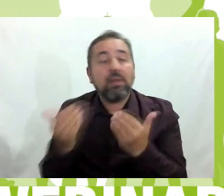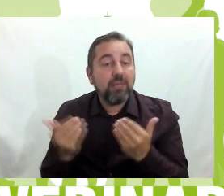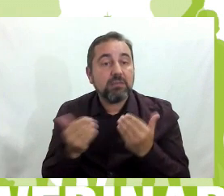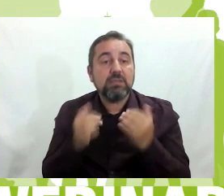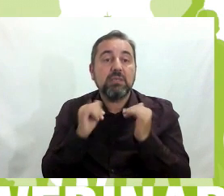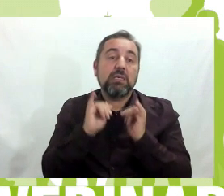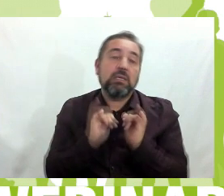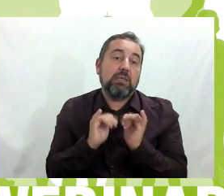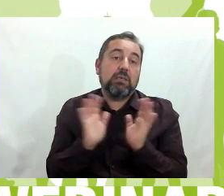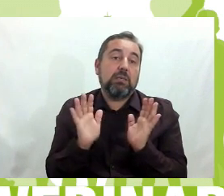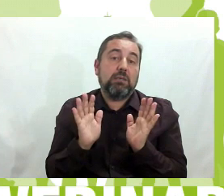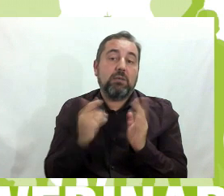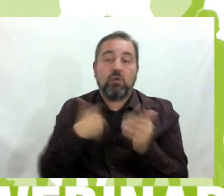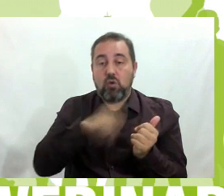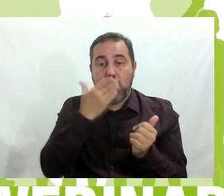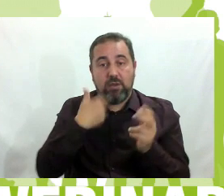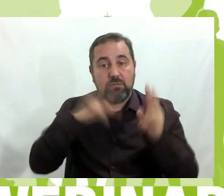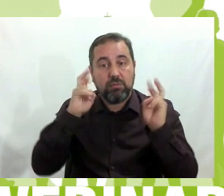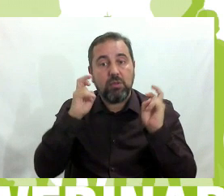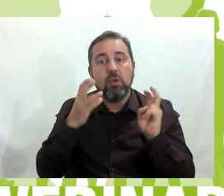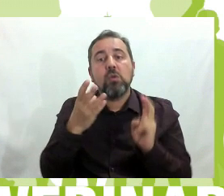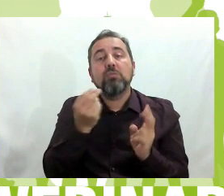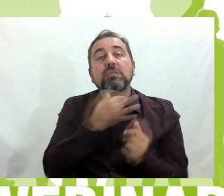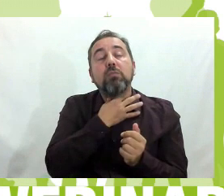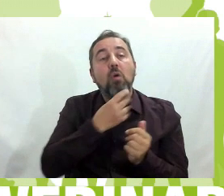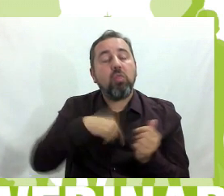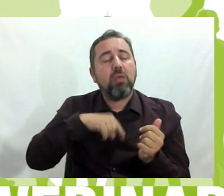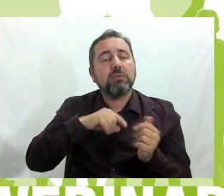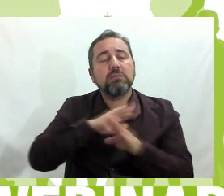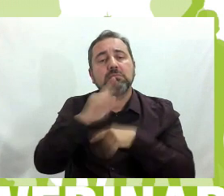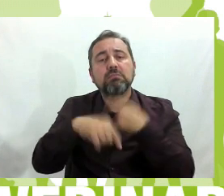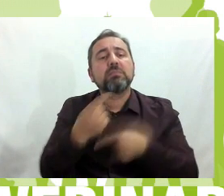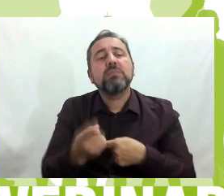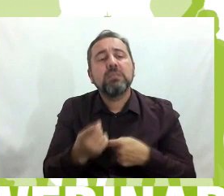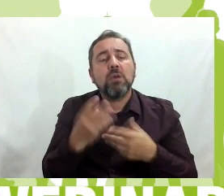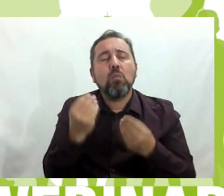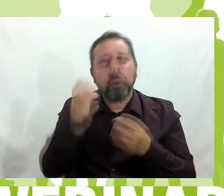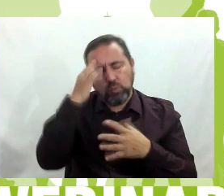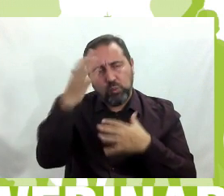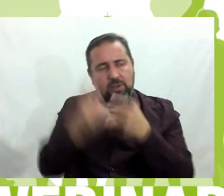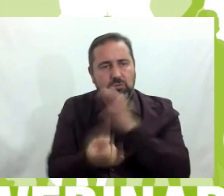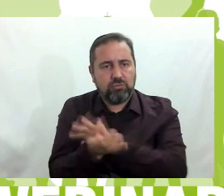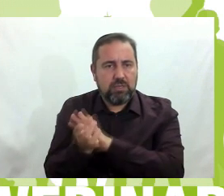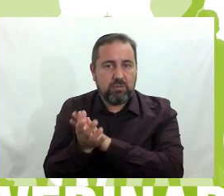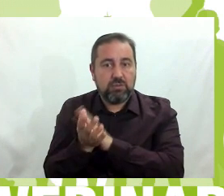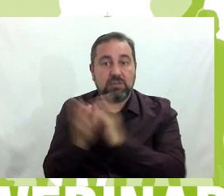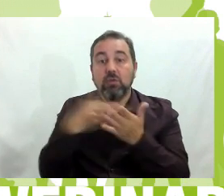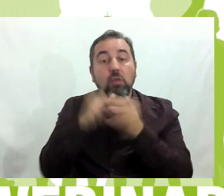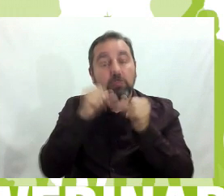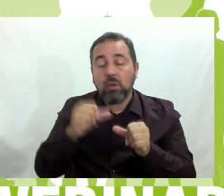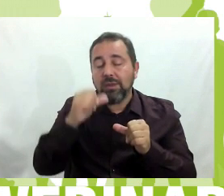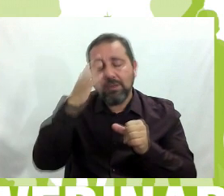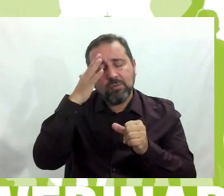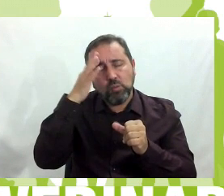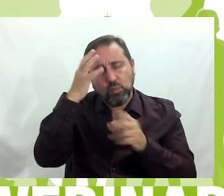y el lema de nuestro cole, muchas veces hacemos sueños. Todo esto recordamos que parte de un sueño, y un sueño muy